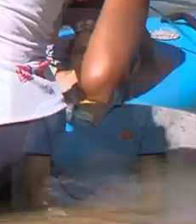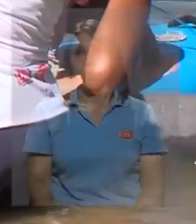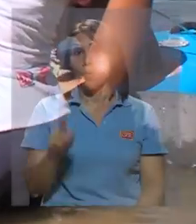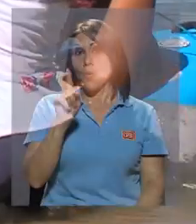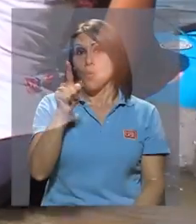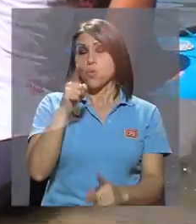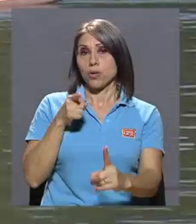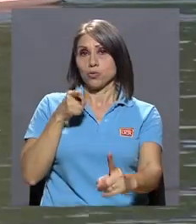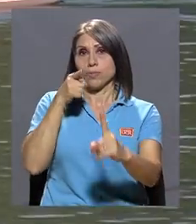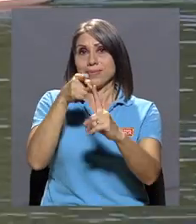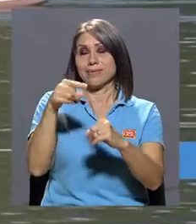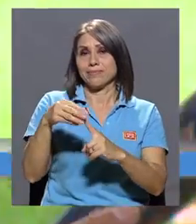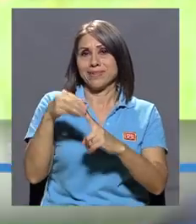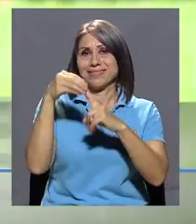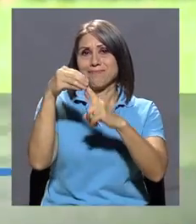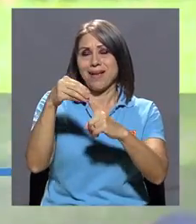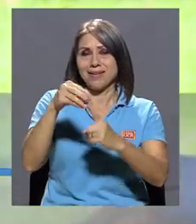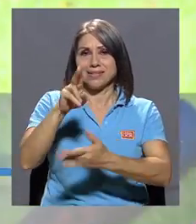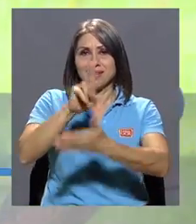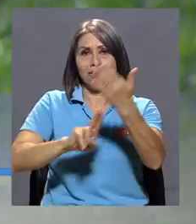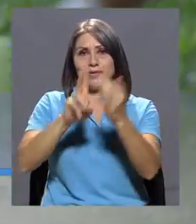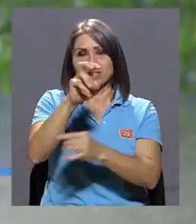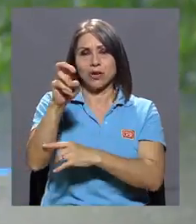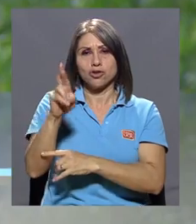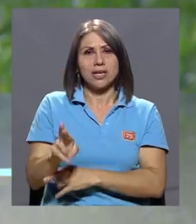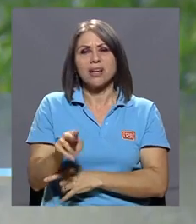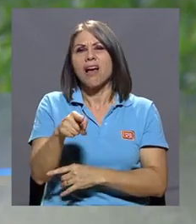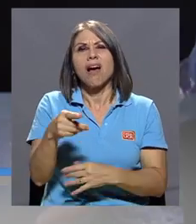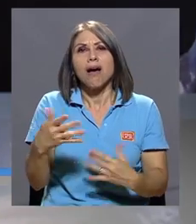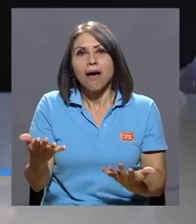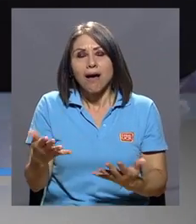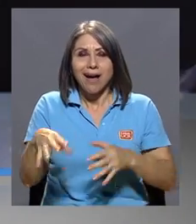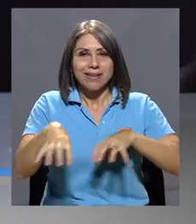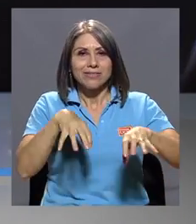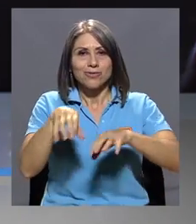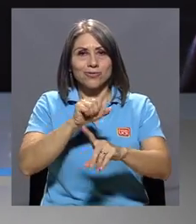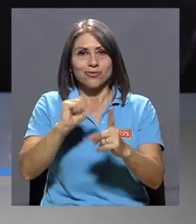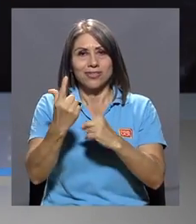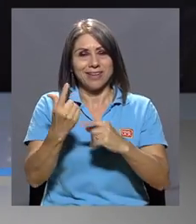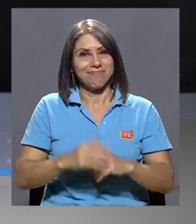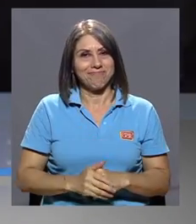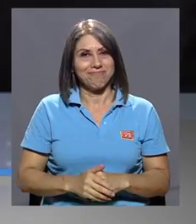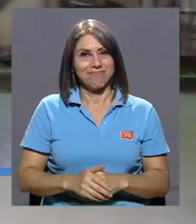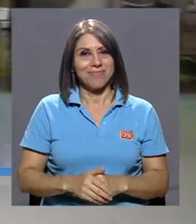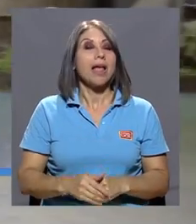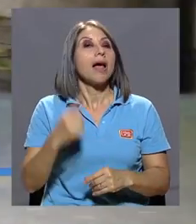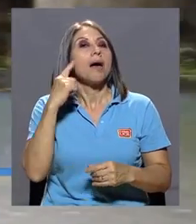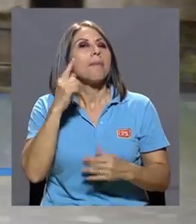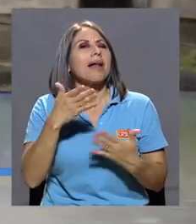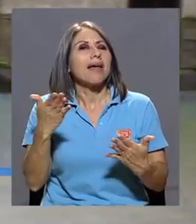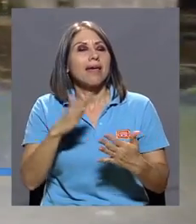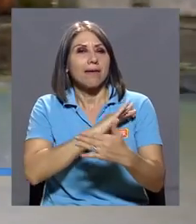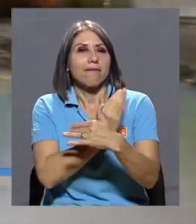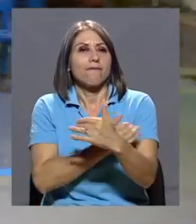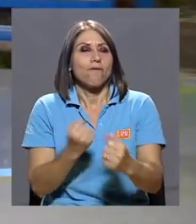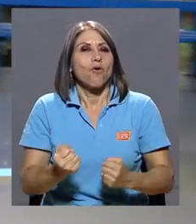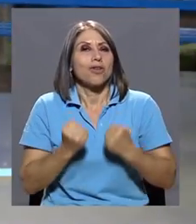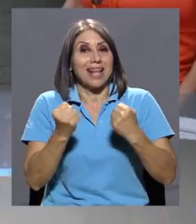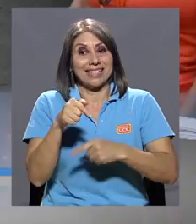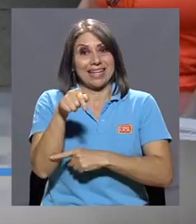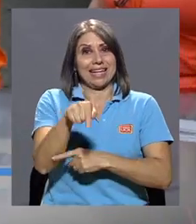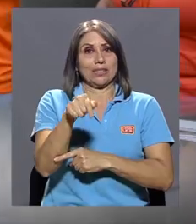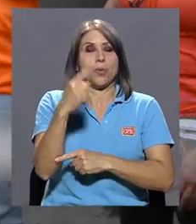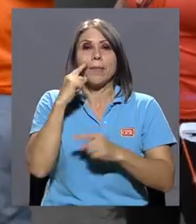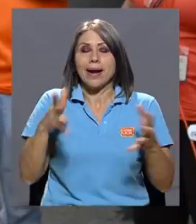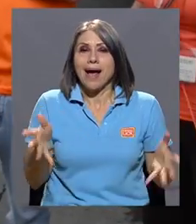Uno de los objetivos principales de la Universidad de Costa Rica es la acción social. Precisamente para fortalecer este